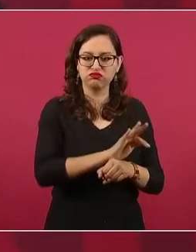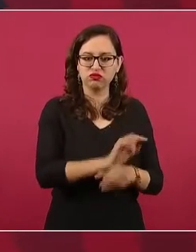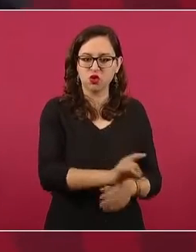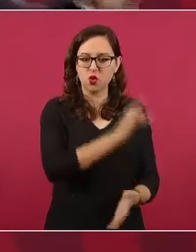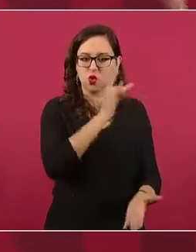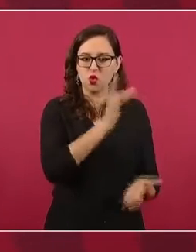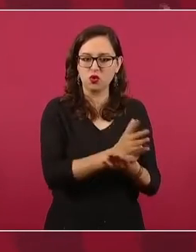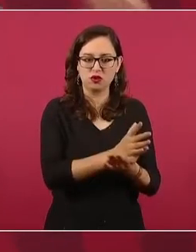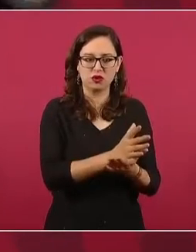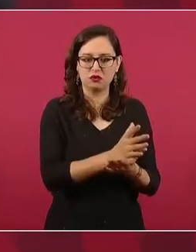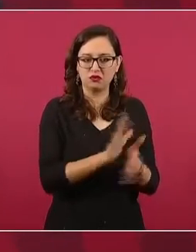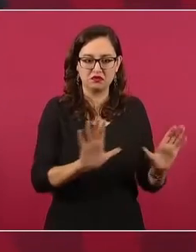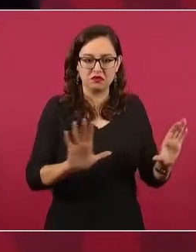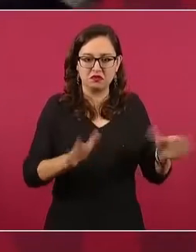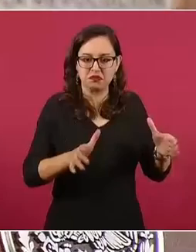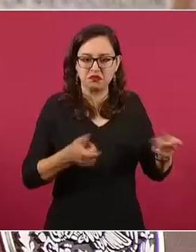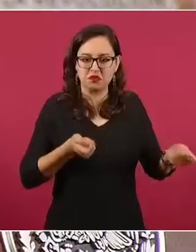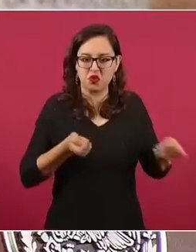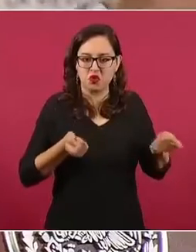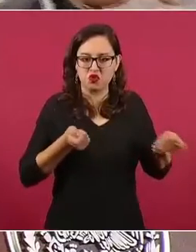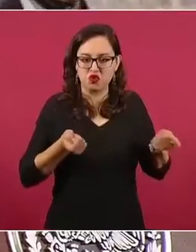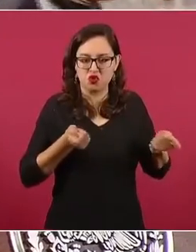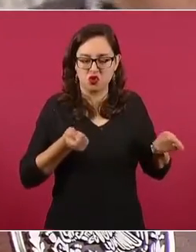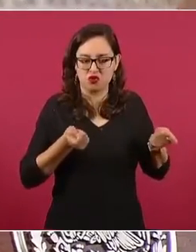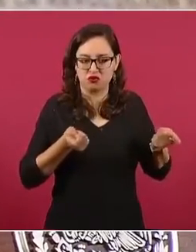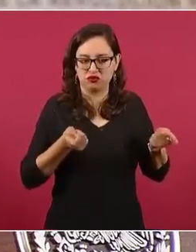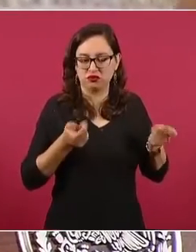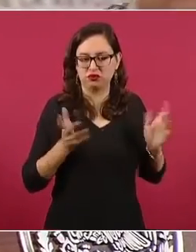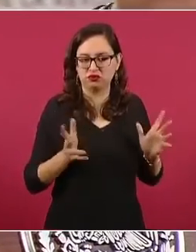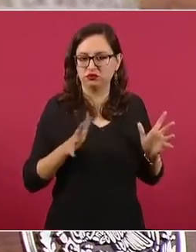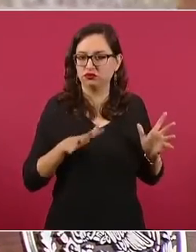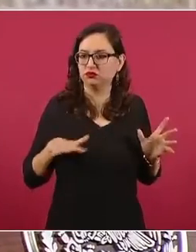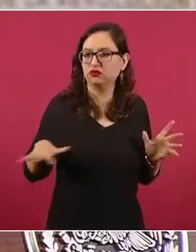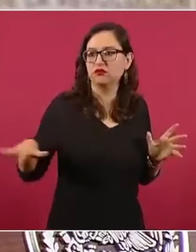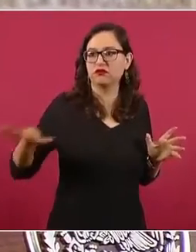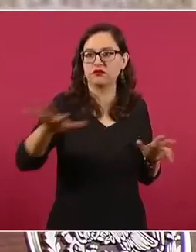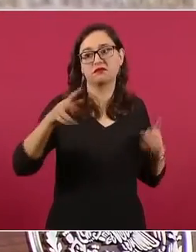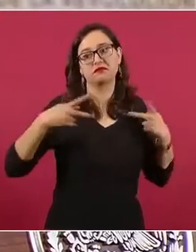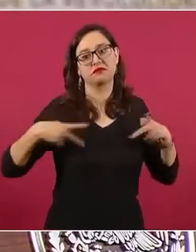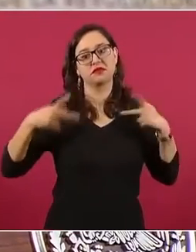Ellos tenían todo un andamiaje de control y de manipulación,